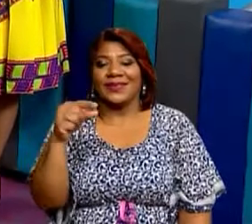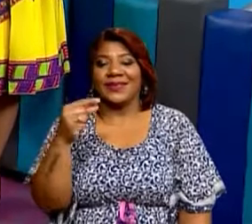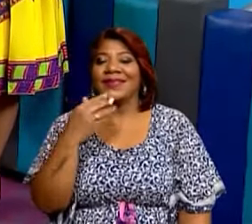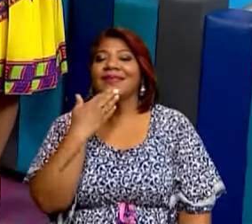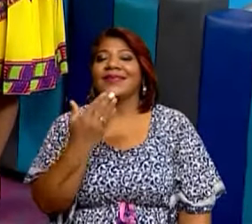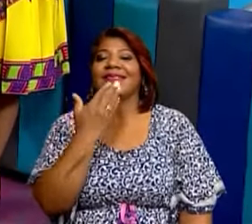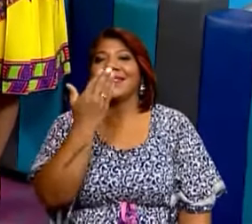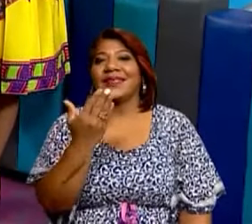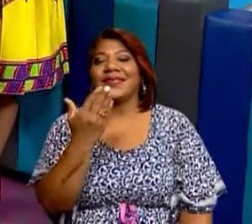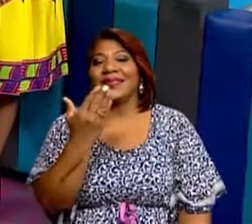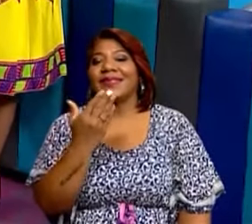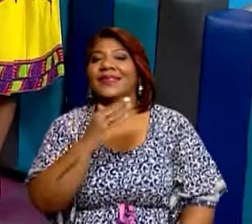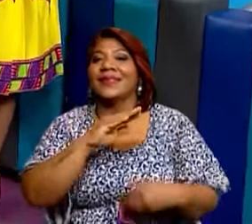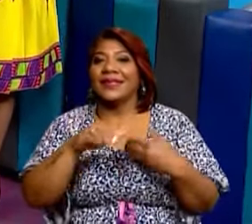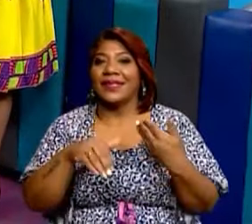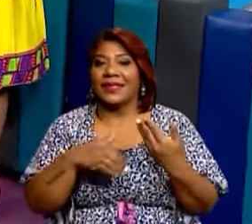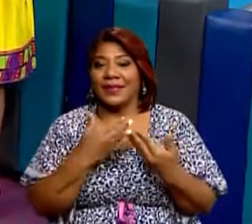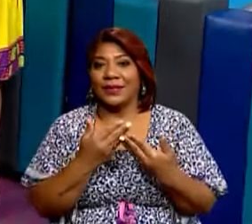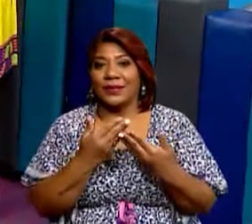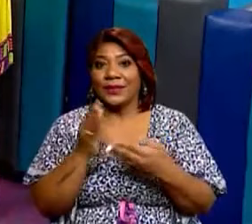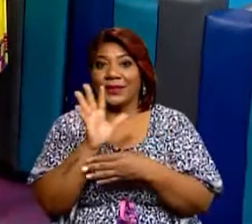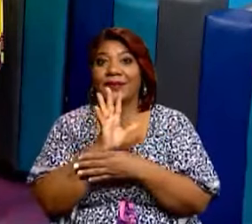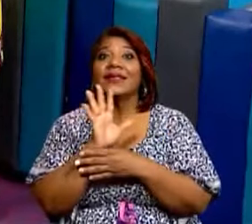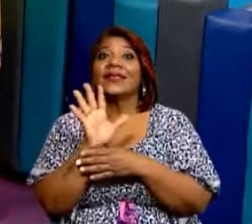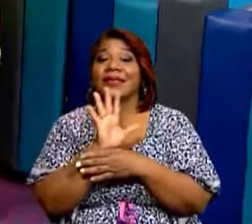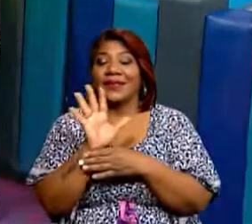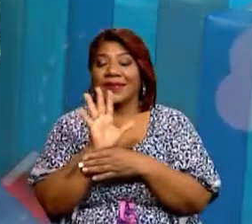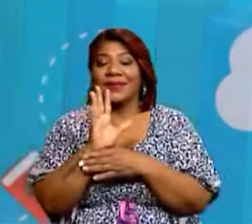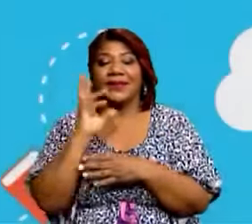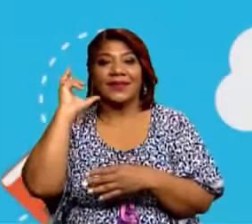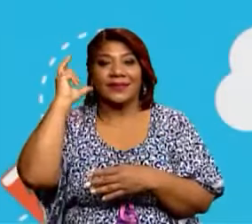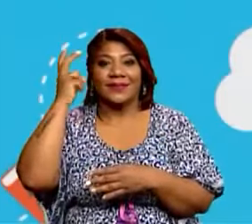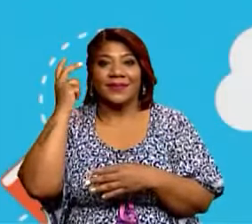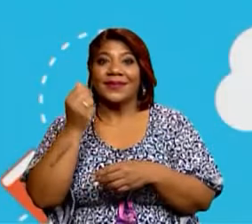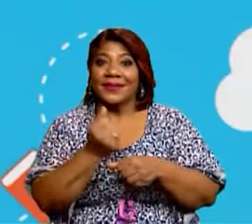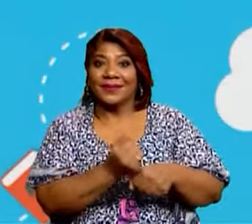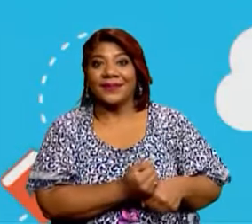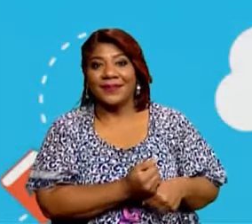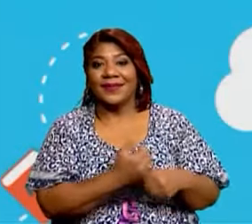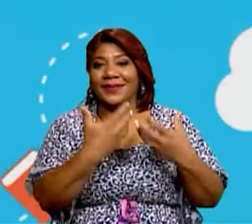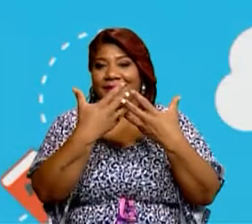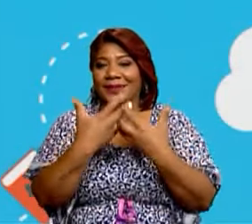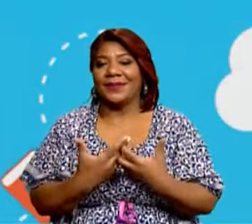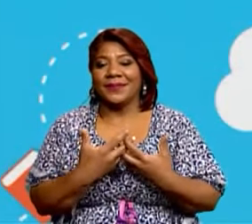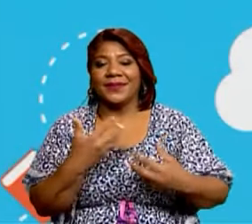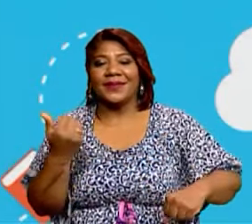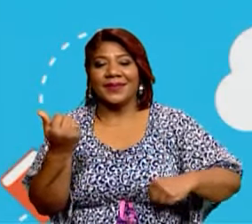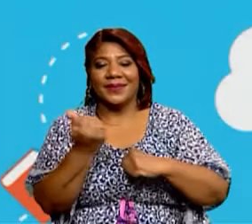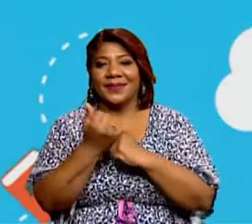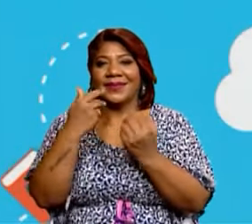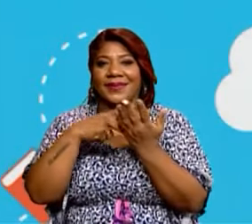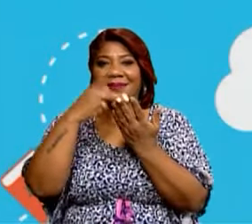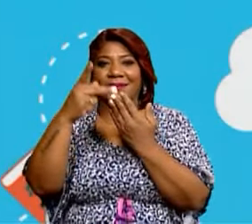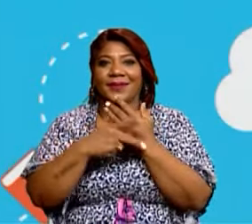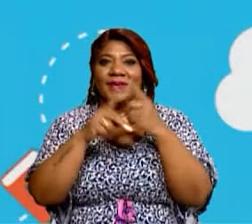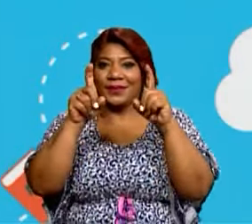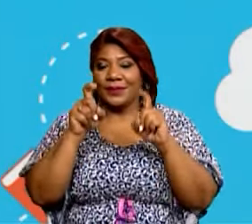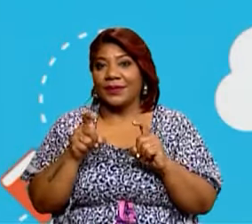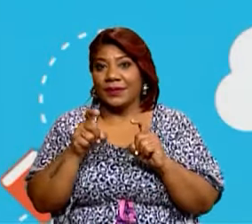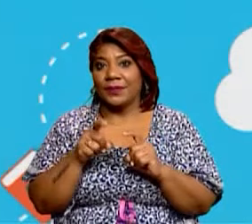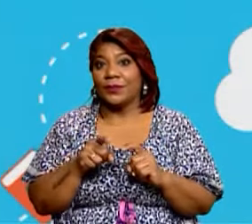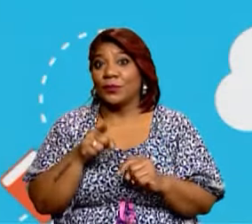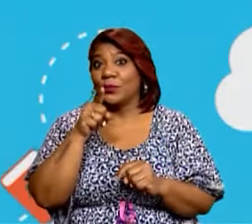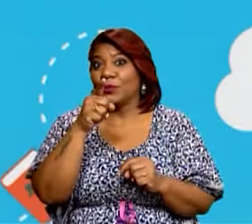Agradecemos a todos nuestros patrocinadores, fundaciones, televisoras y radioemisoras por apoyar este proyecto educativo.